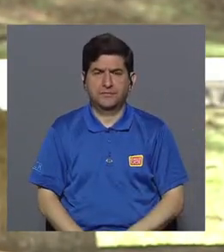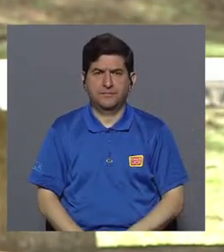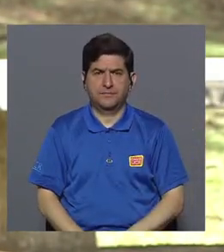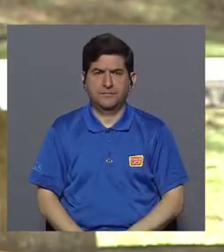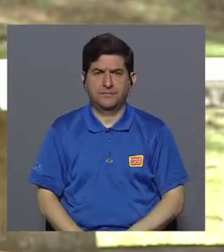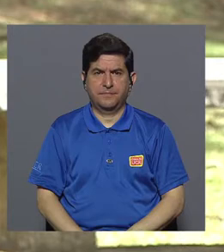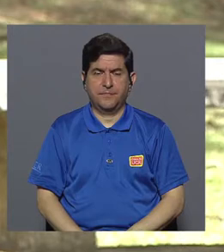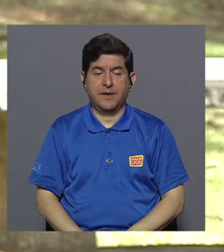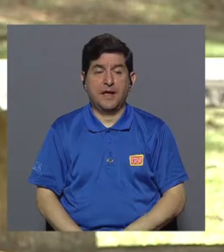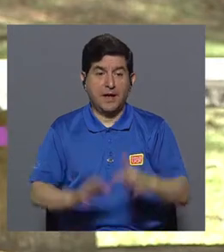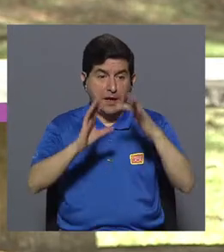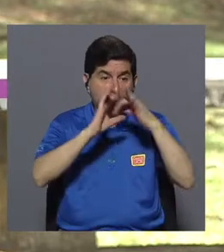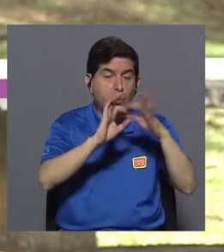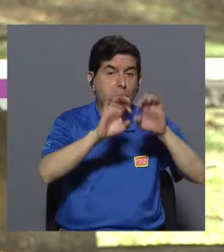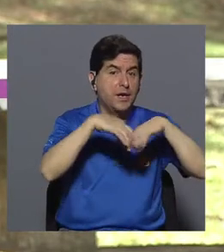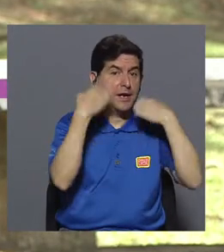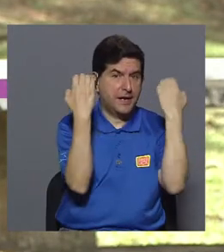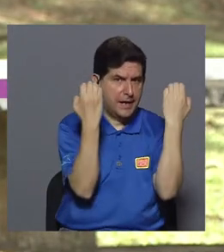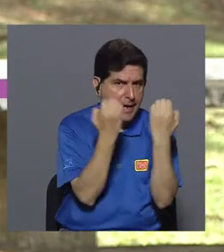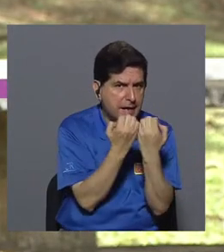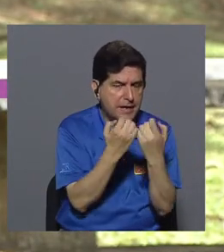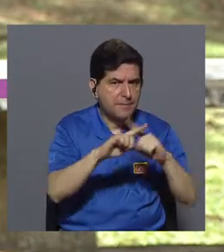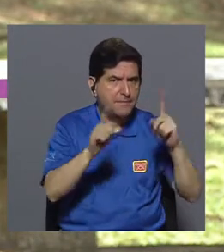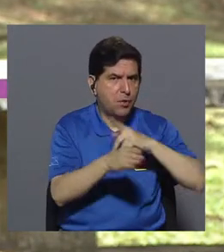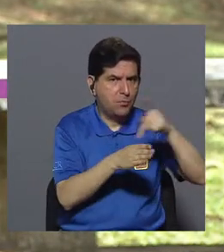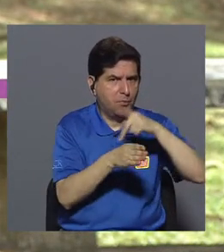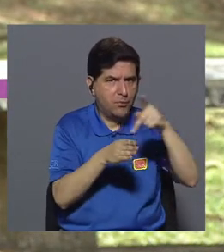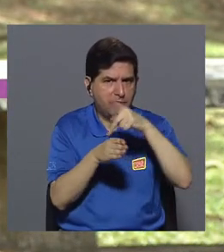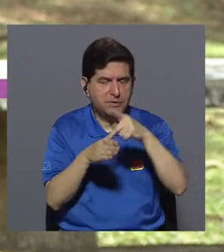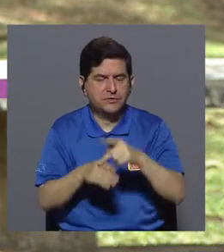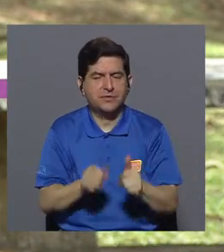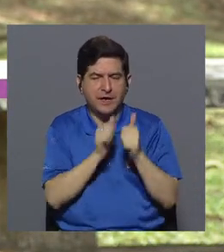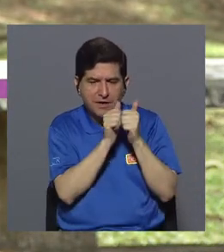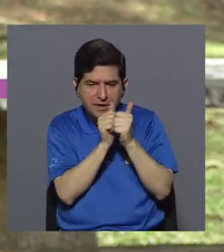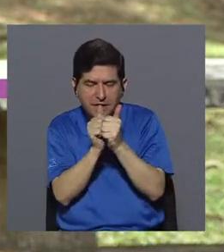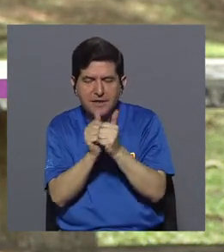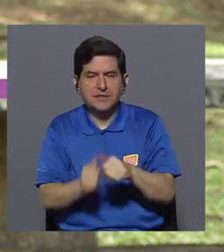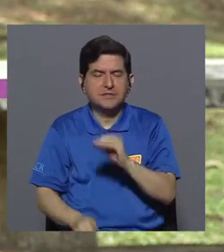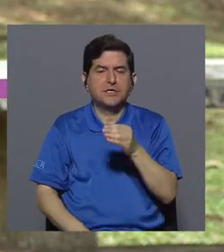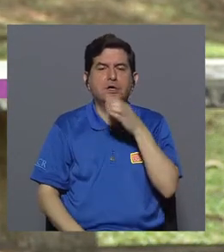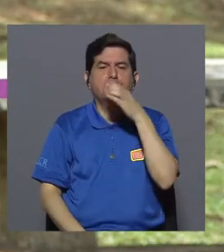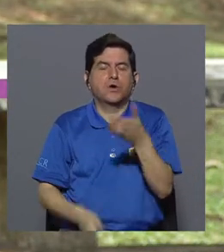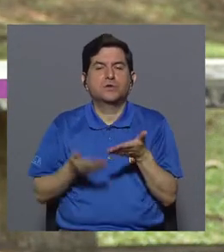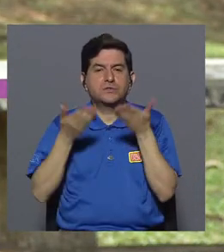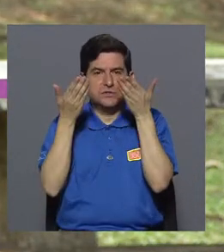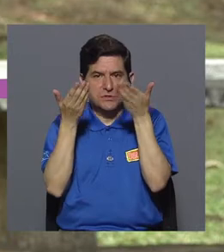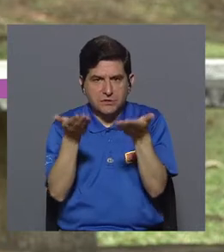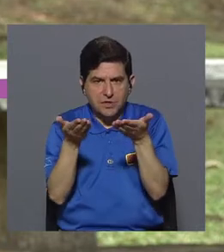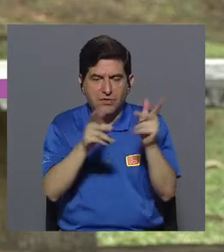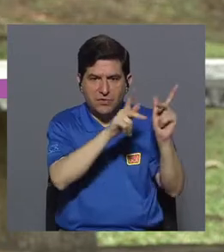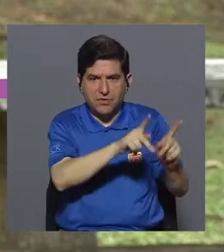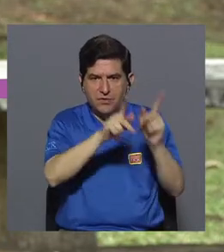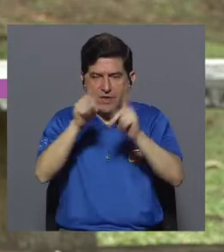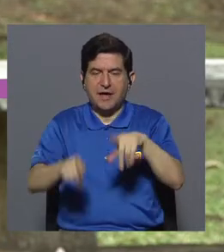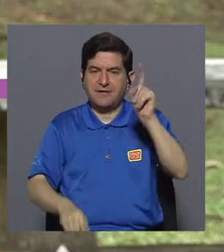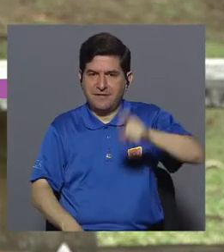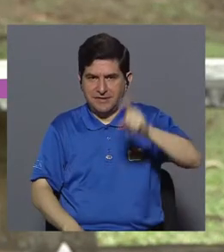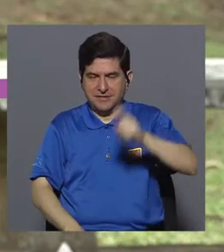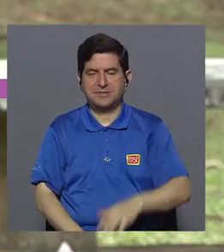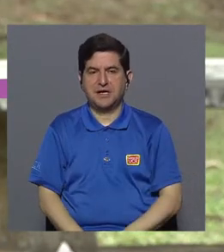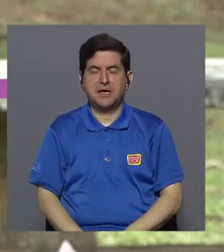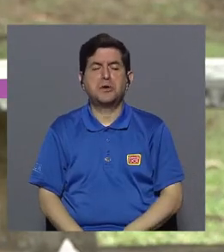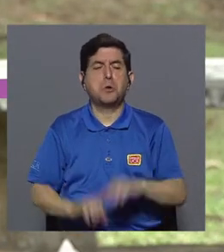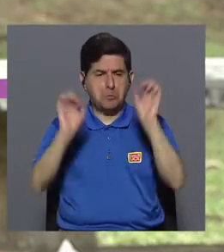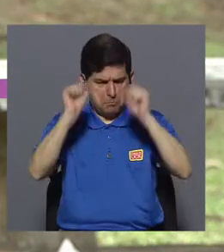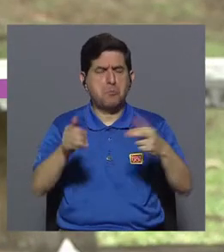unir al equipo necesario interdisciplinario que pueda darle el acompañamiento y consejería a los usuarios que lo